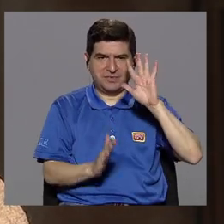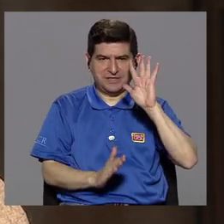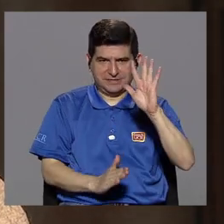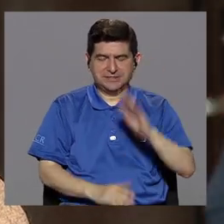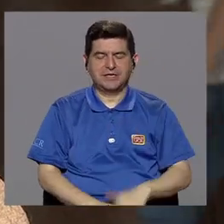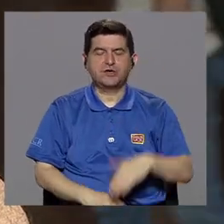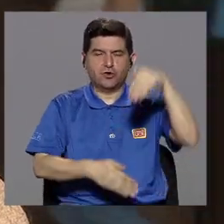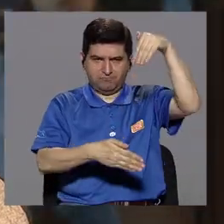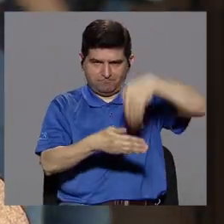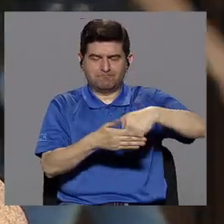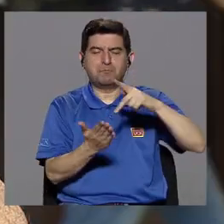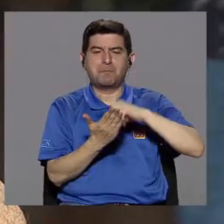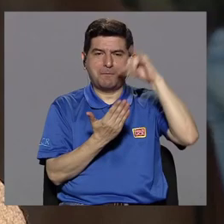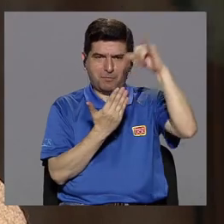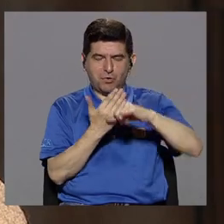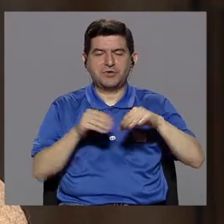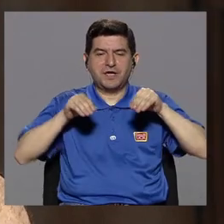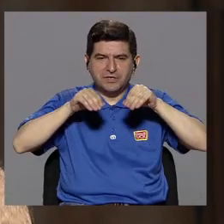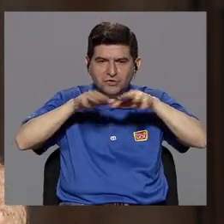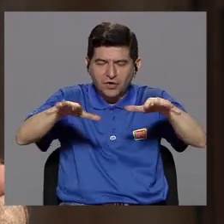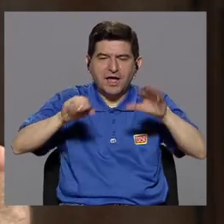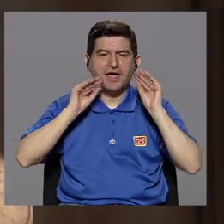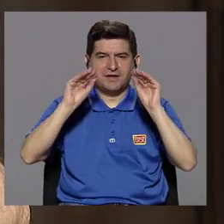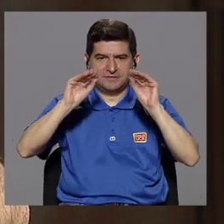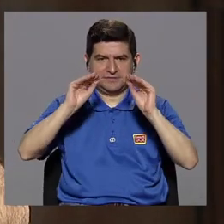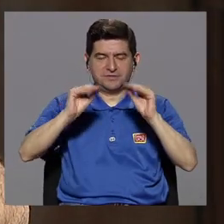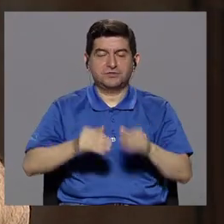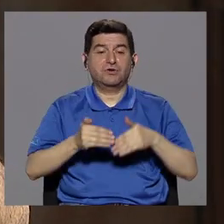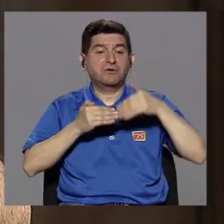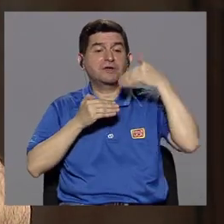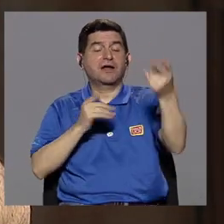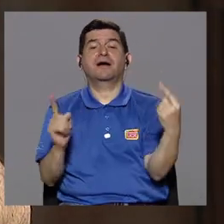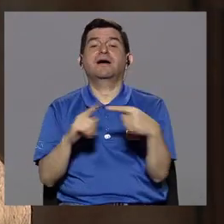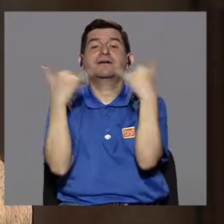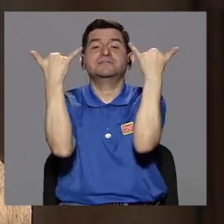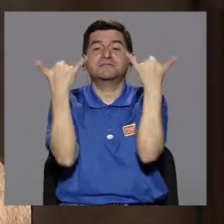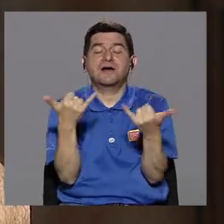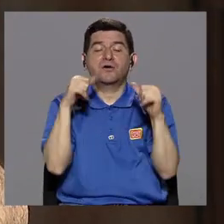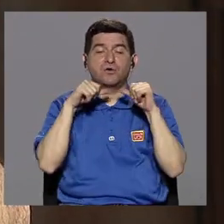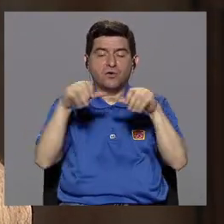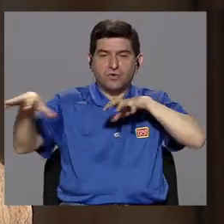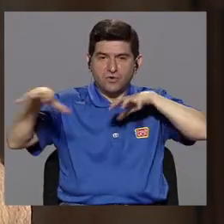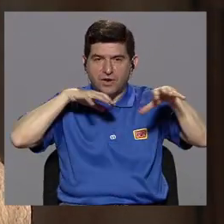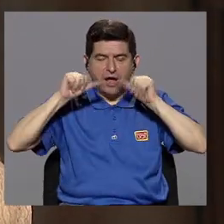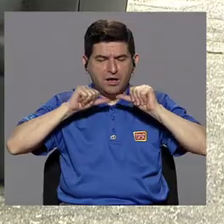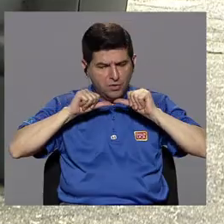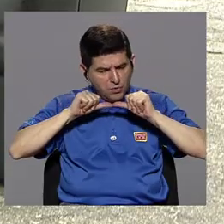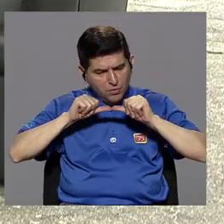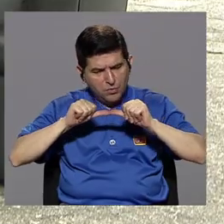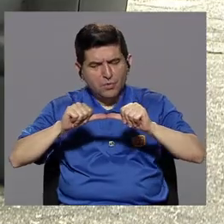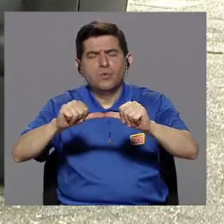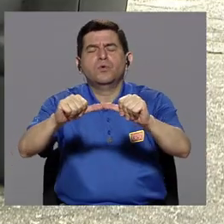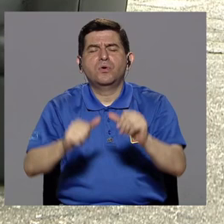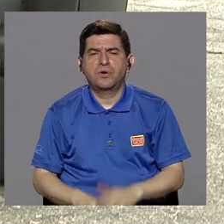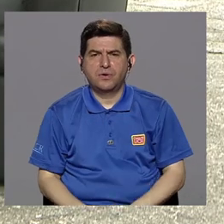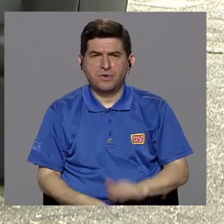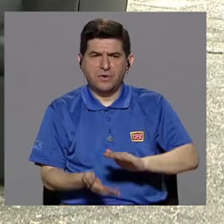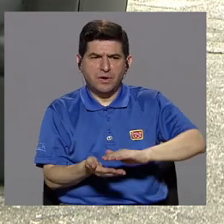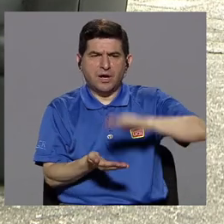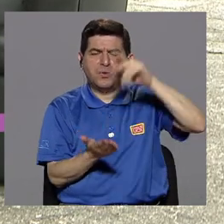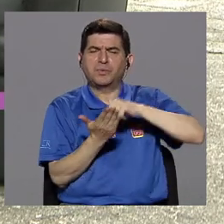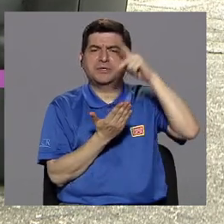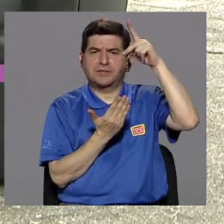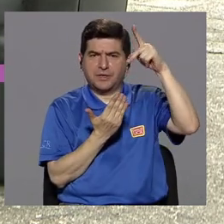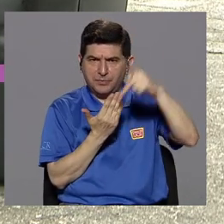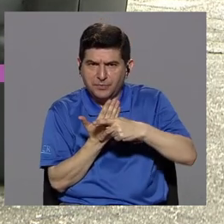inscribimos como un proyecto de extensión docente, y desde entonces hasta la fecha hemos seguido en actividad constante. Hemos aumentado con